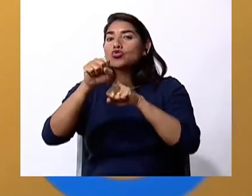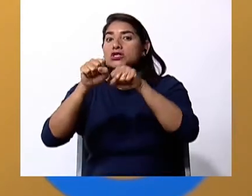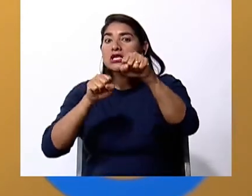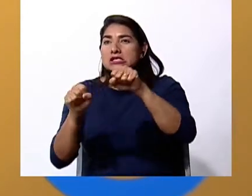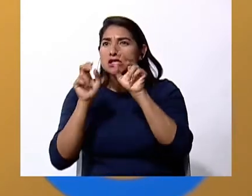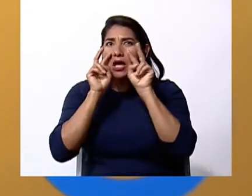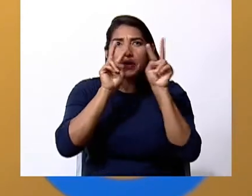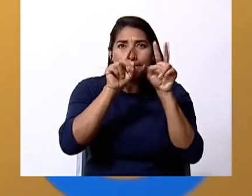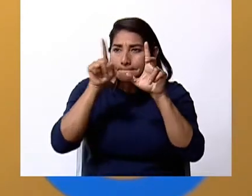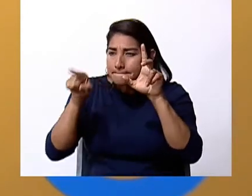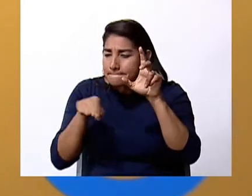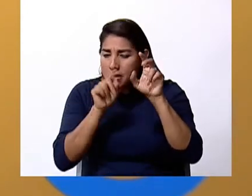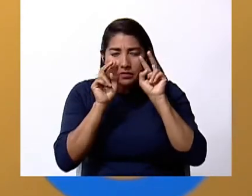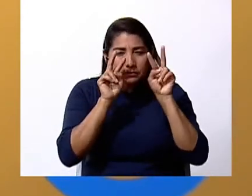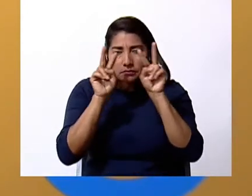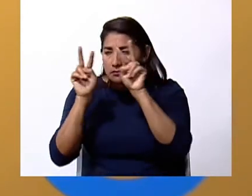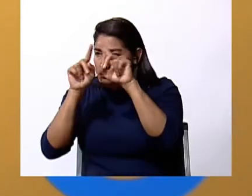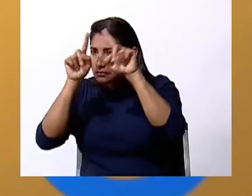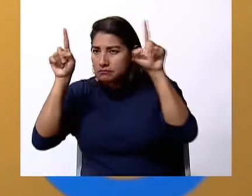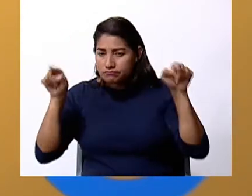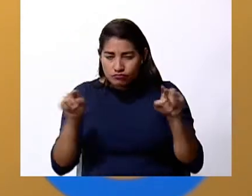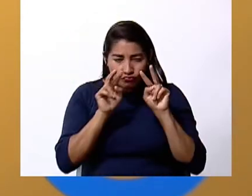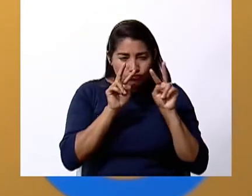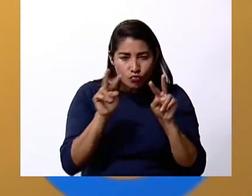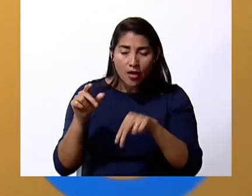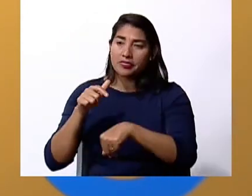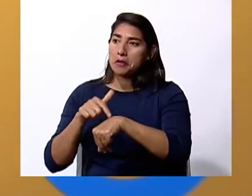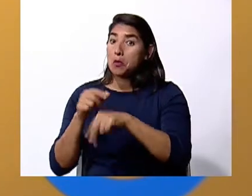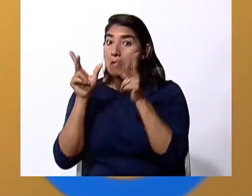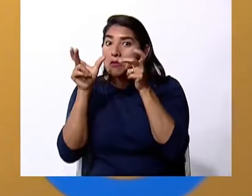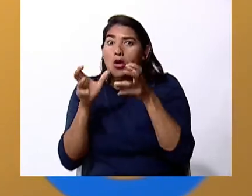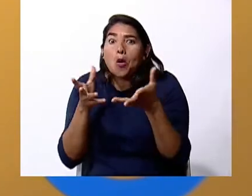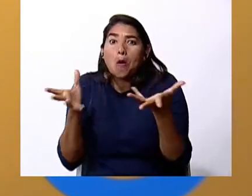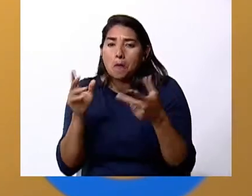para predecir el tiempo. Y vamos a ver este video.